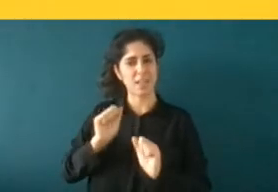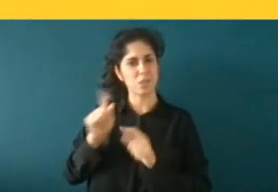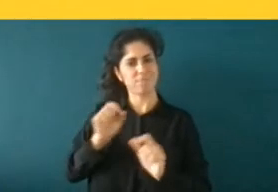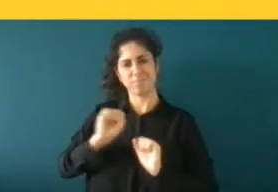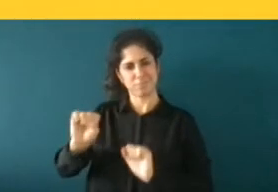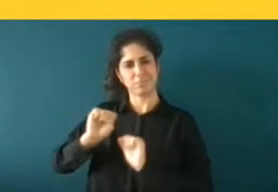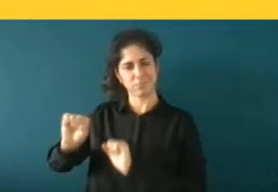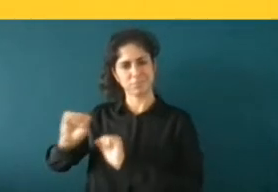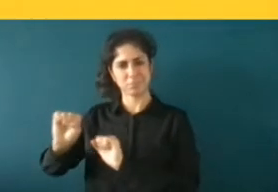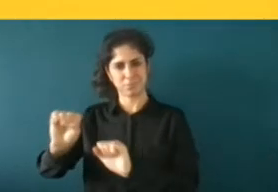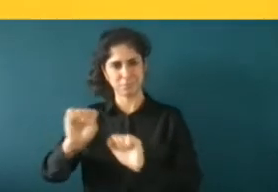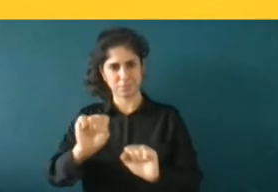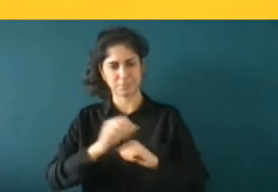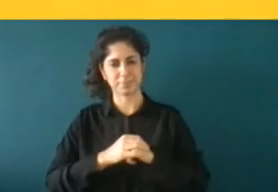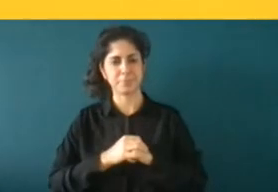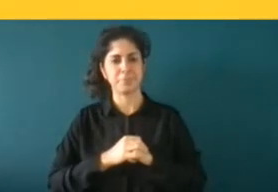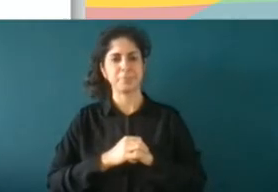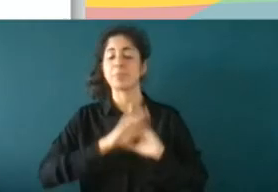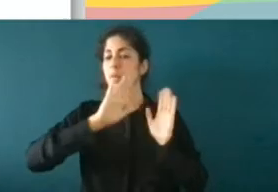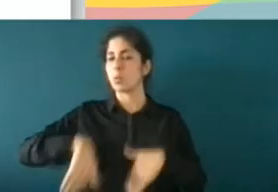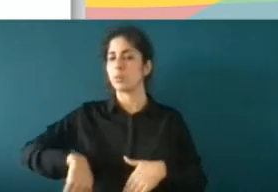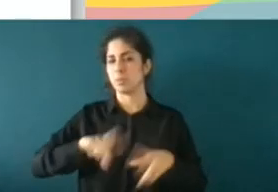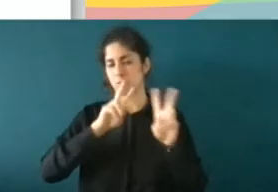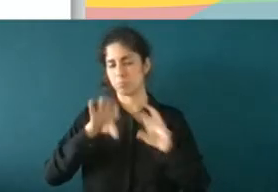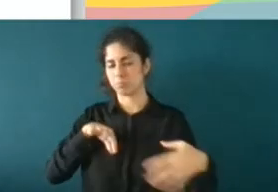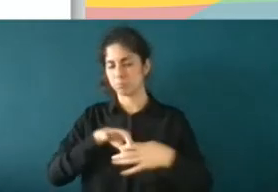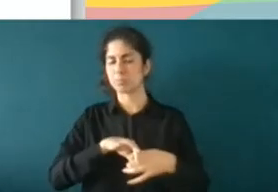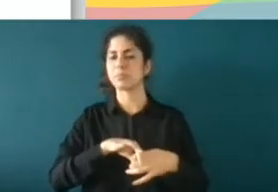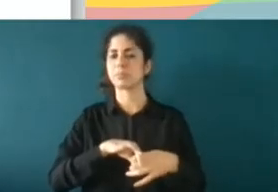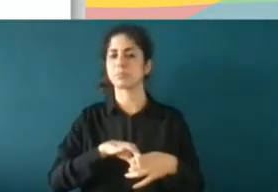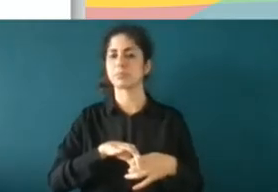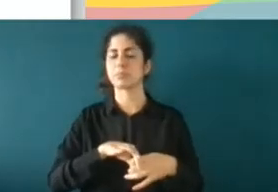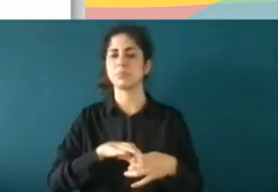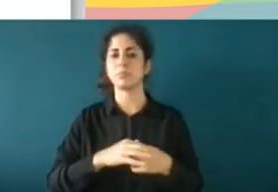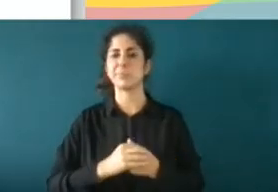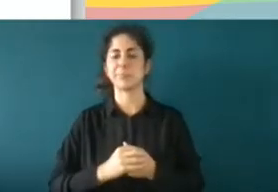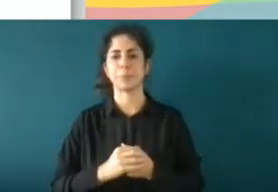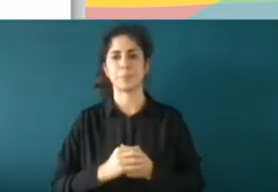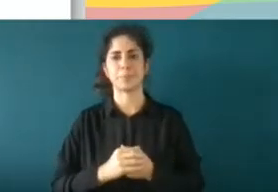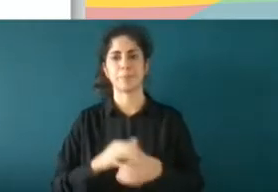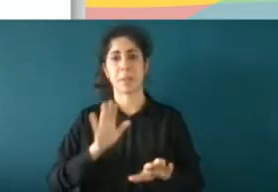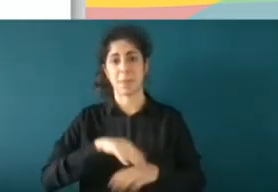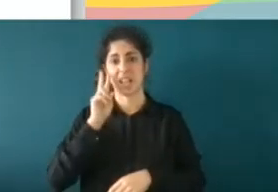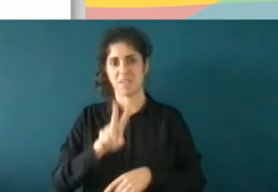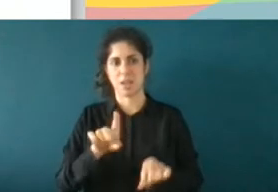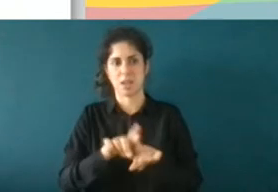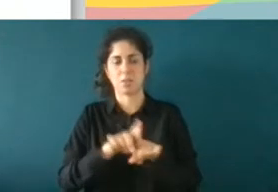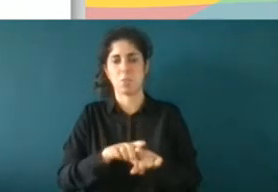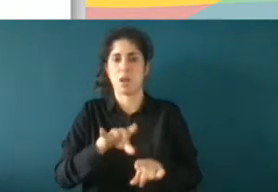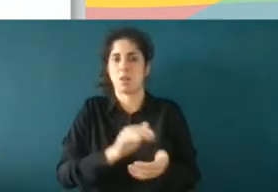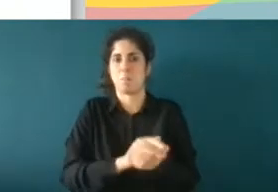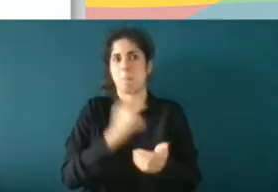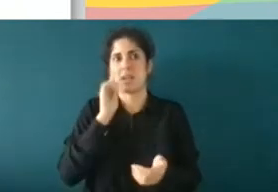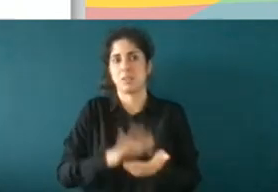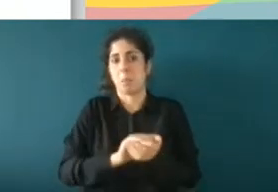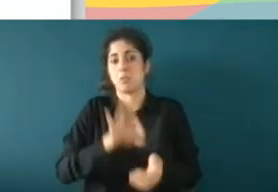y lo último respecto a este tema es que para que veamos la arbitrariedad de las cosas hay un